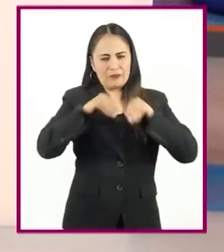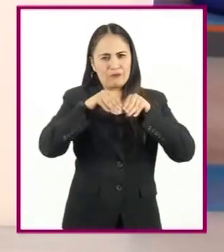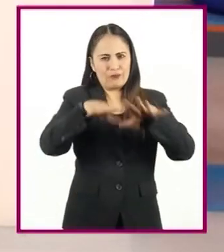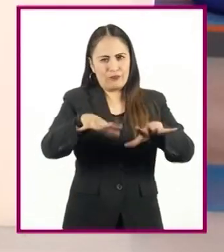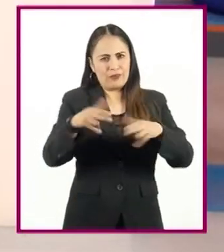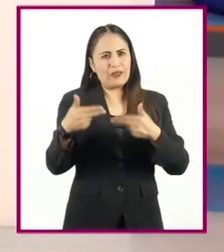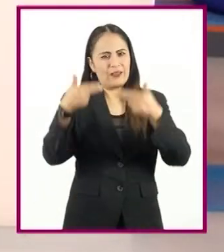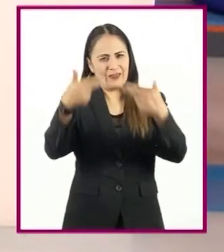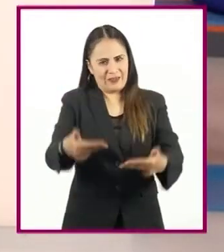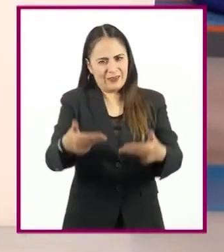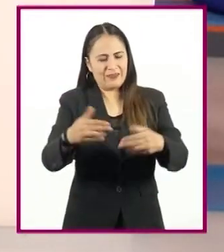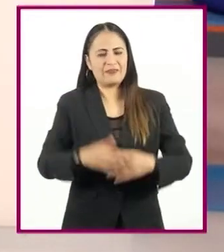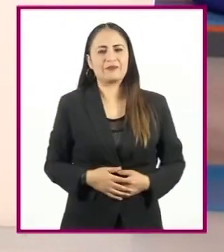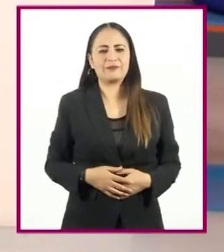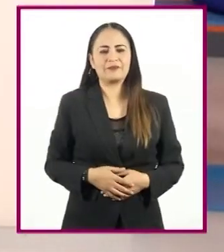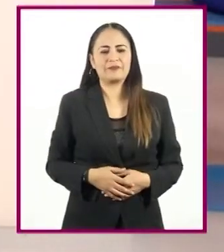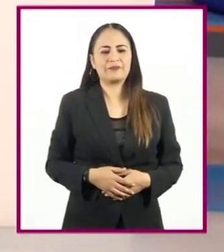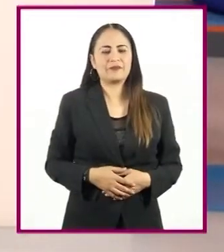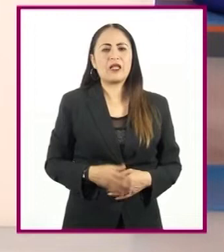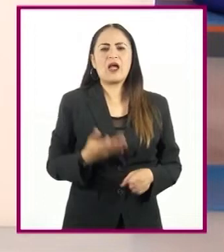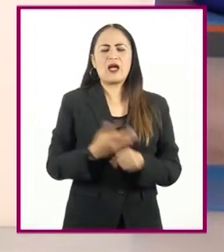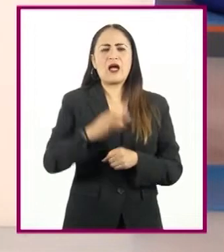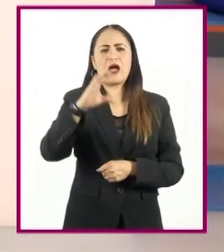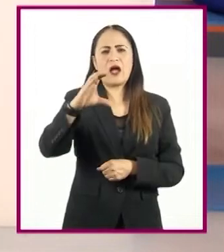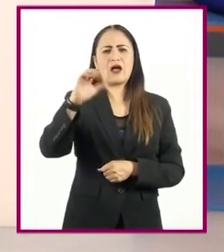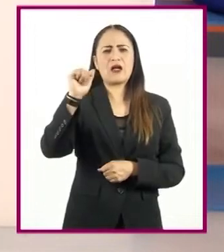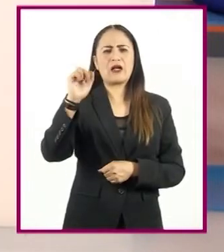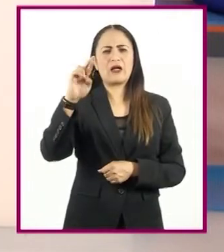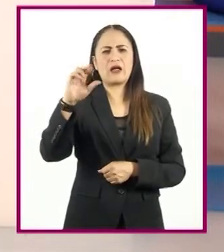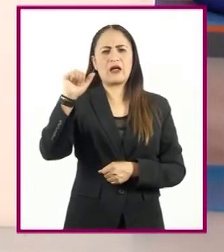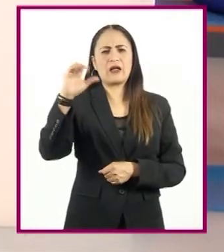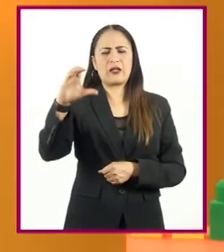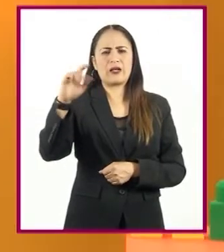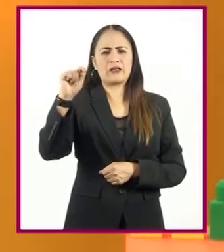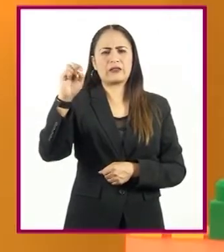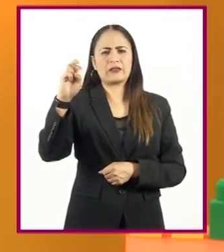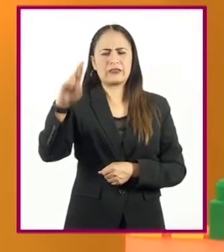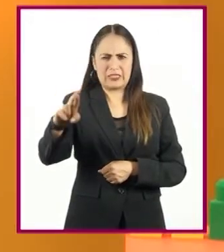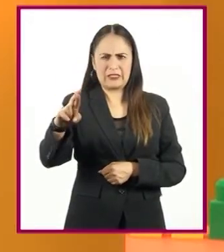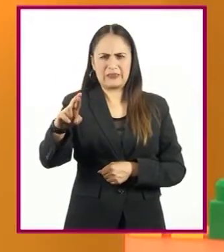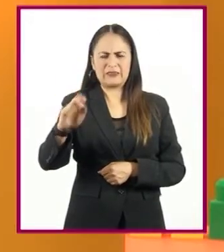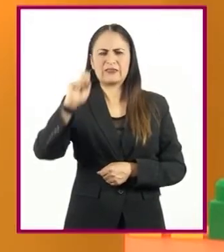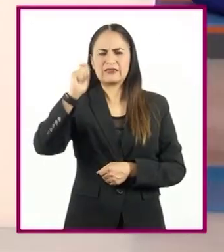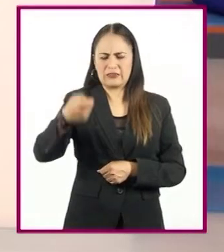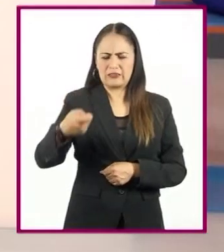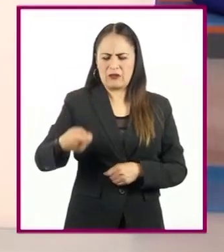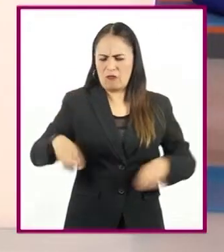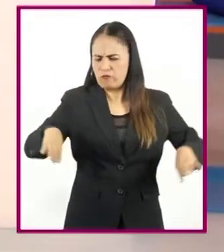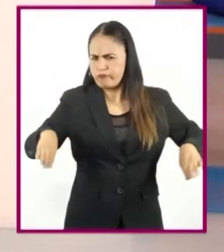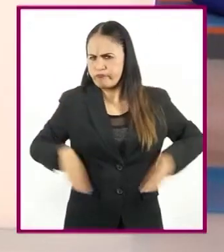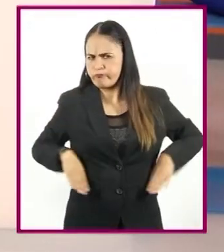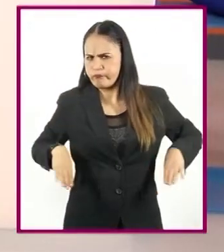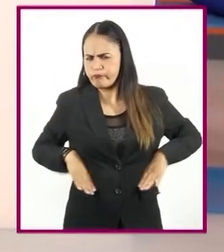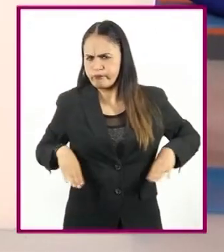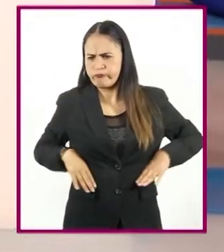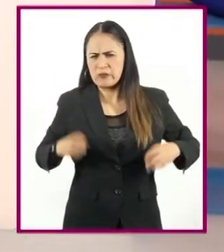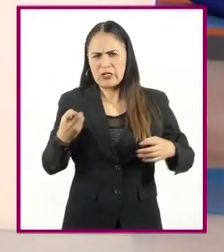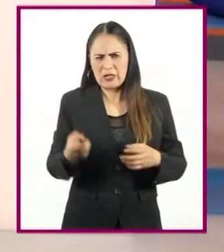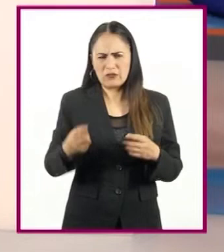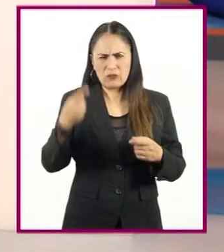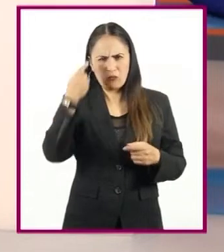En la biología se llama carácter, en plural caracteres, a cada atributo del organismo que sea heredable.